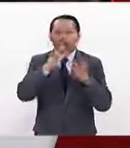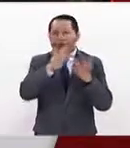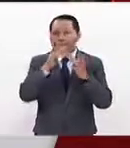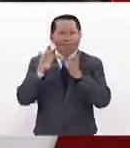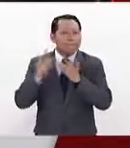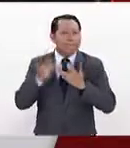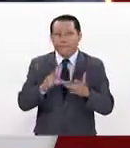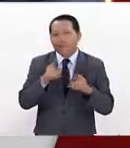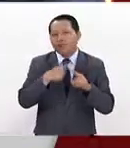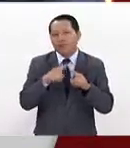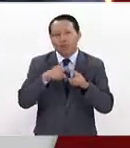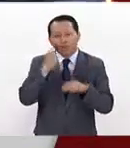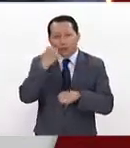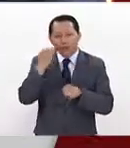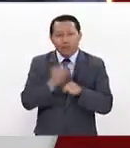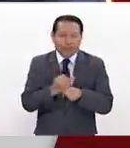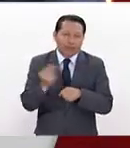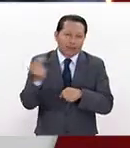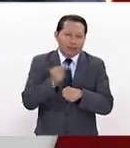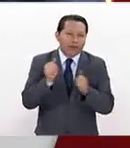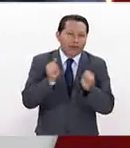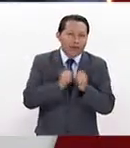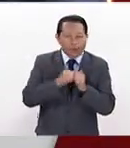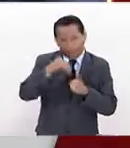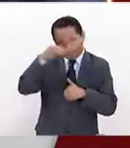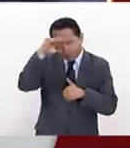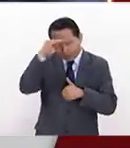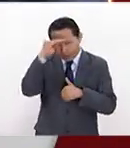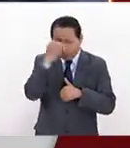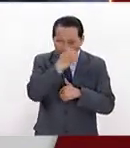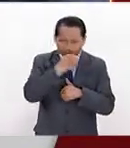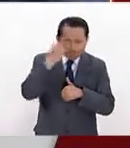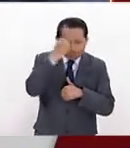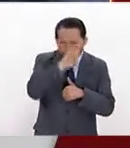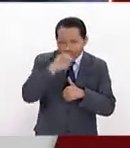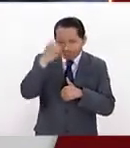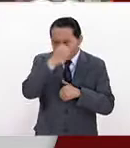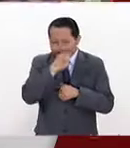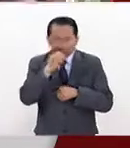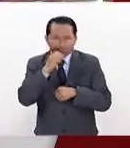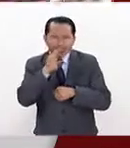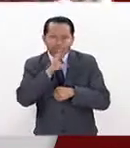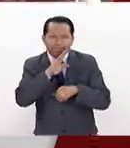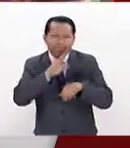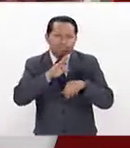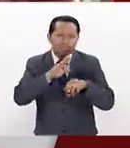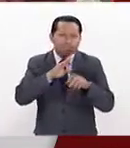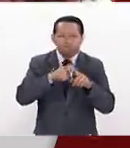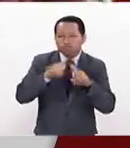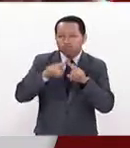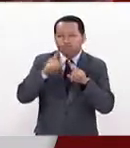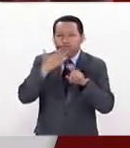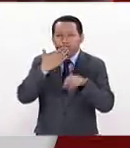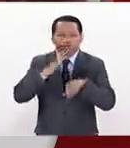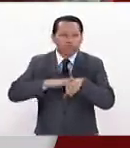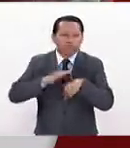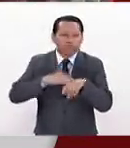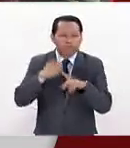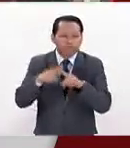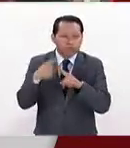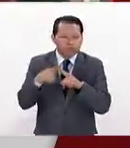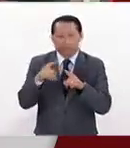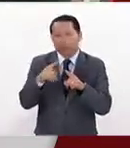requiere de estudiantes con un pensamiento crítico, con una reflexión, con una capacidad de análisis que trascienda las fronteras.